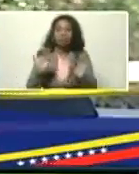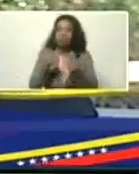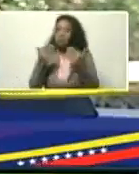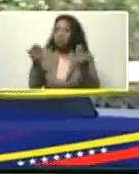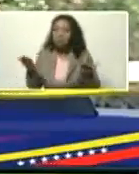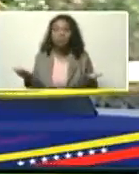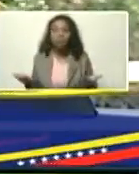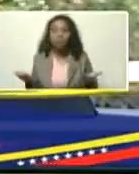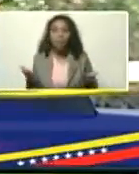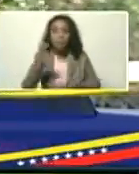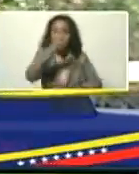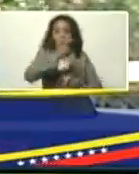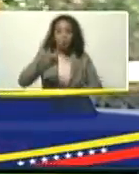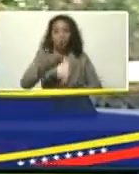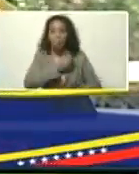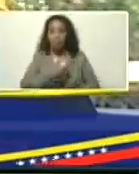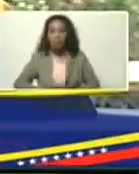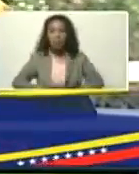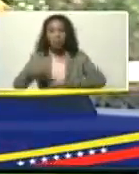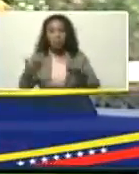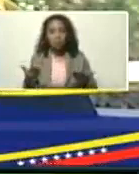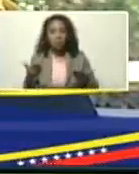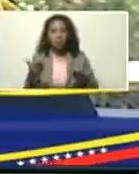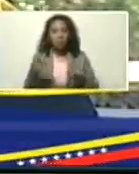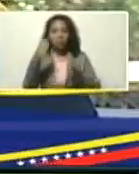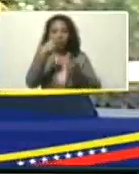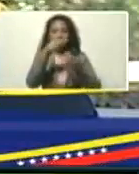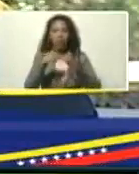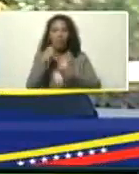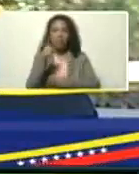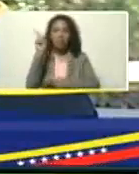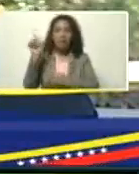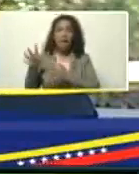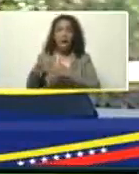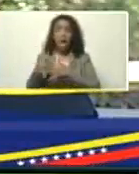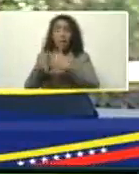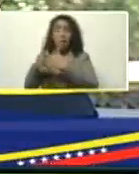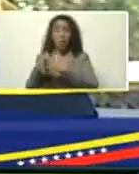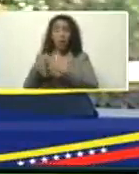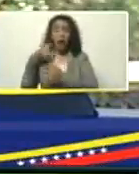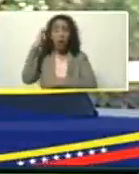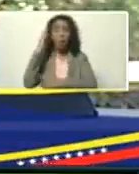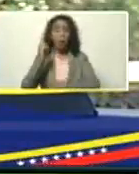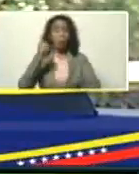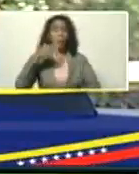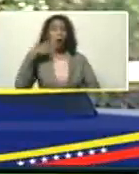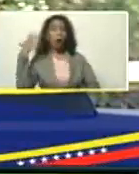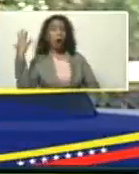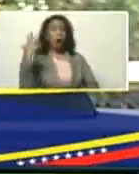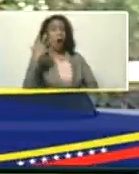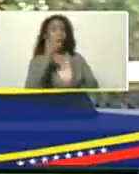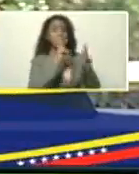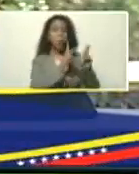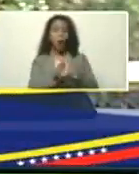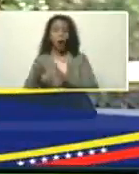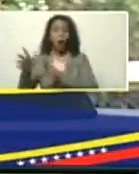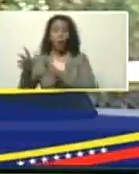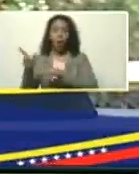candidatos presidenciales, en Arbolam, en Estados Unidos, en Europa, programas de gobierno,